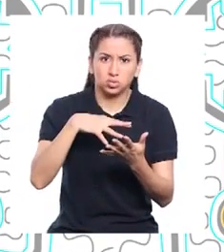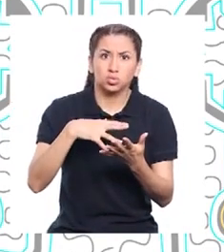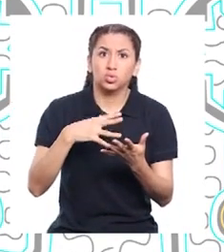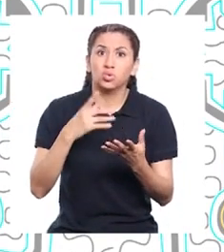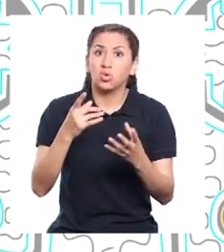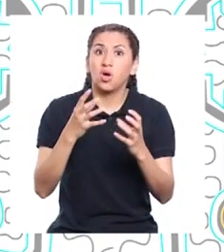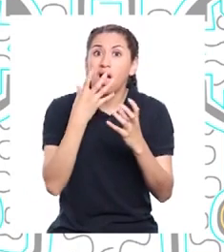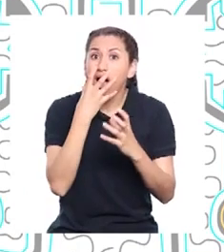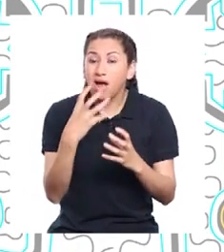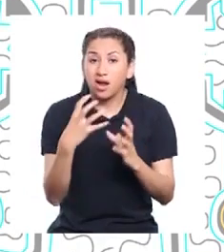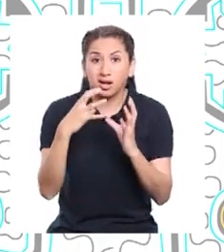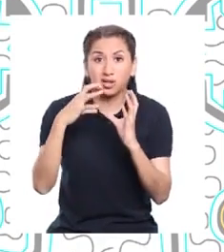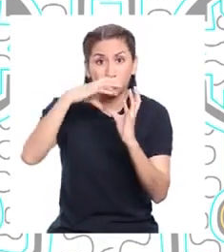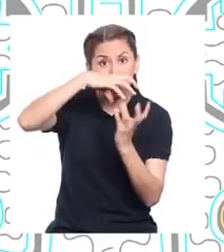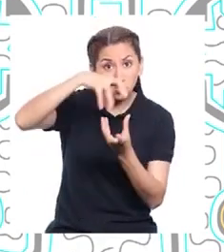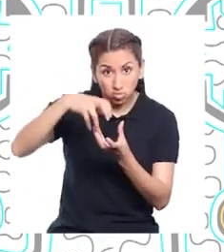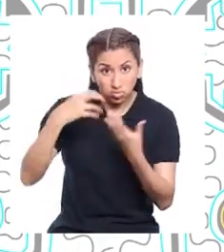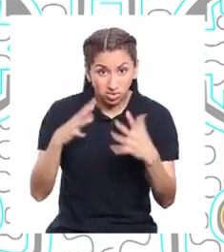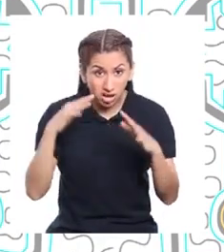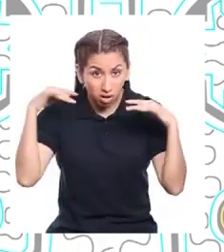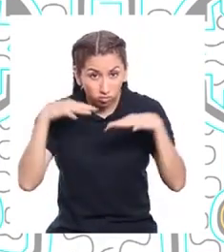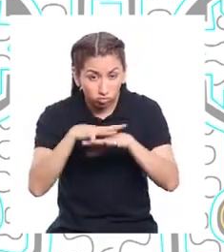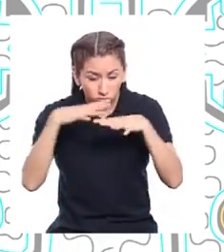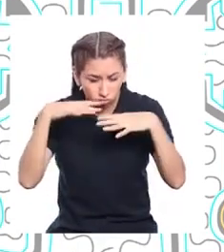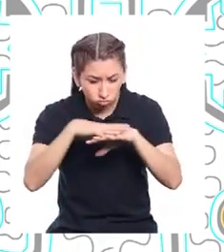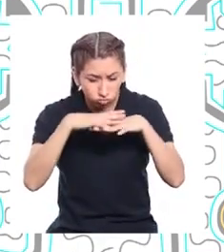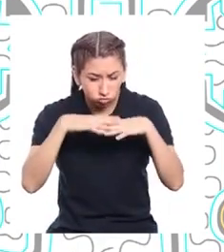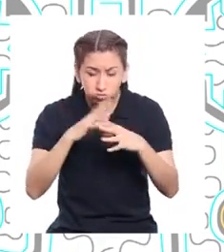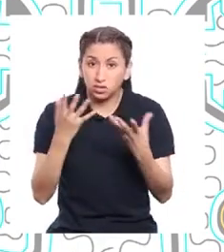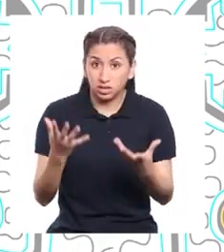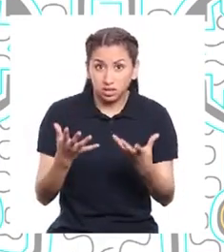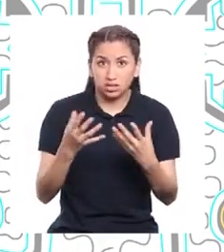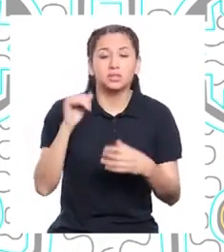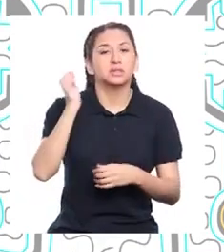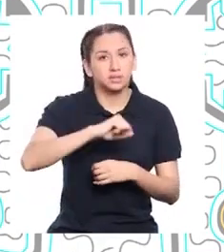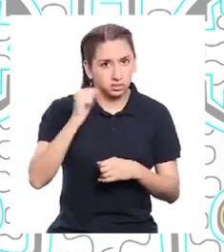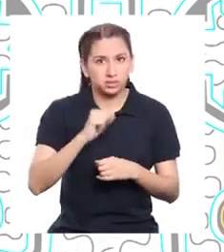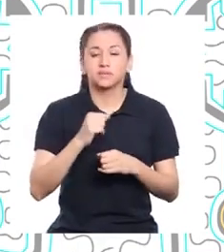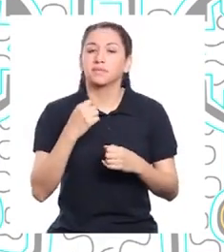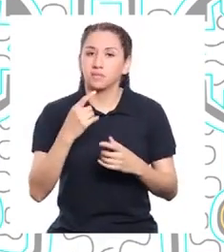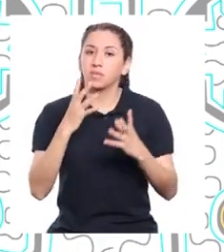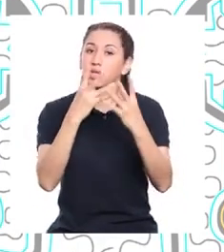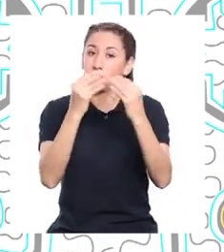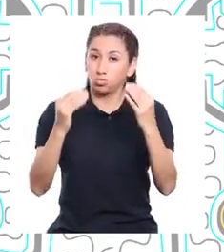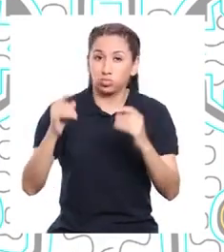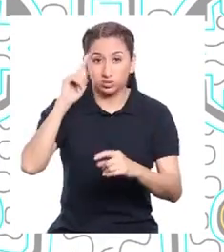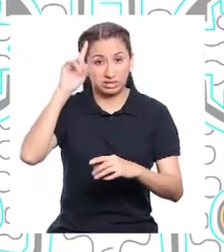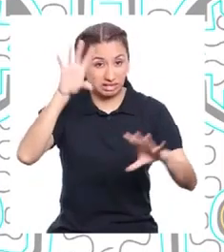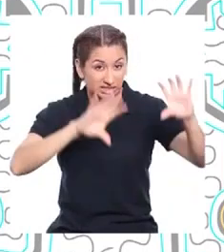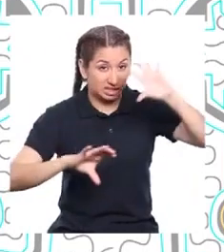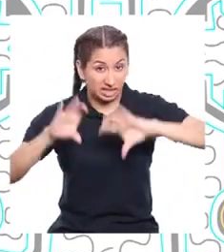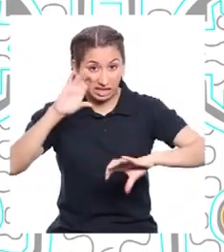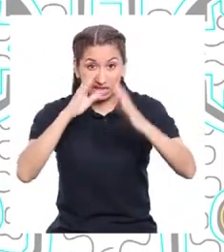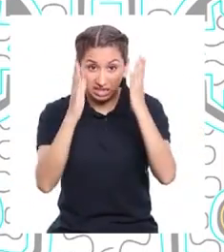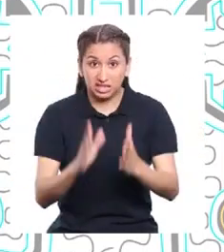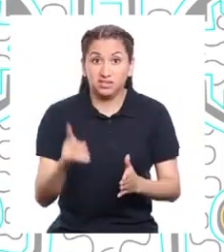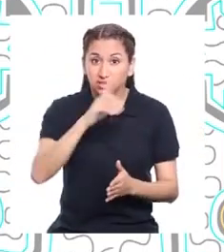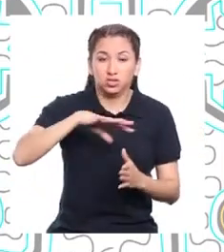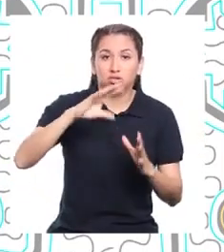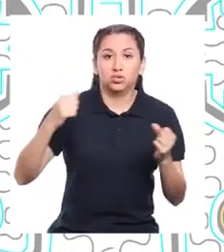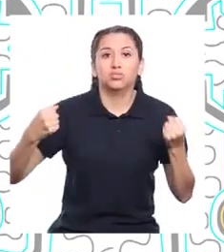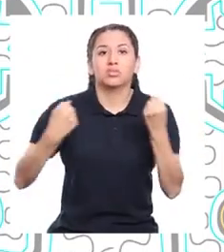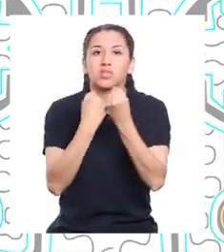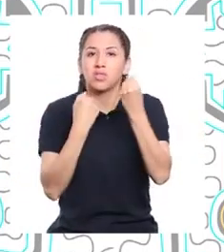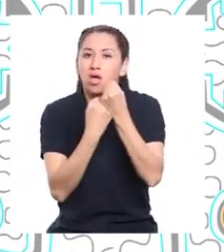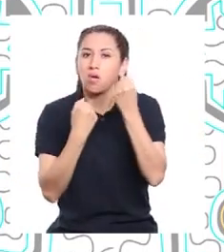calentamiento global? Sí, desde hace muchos años, científicos de diversas partes del mundo, en coordinación con